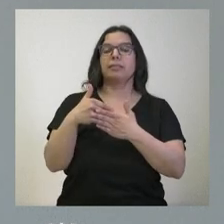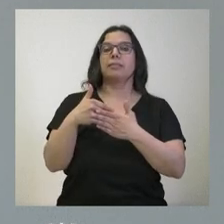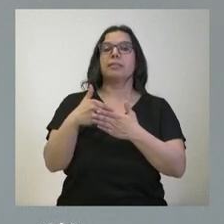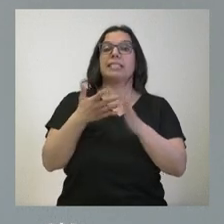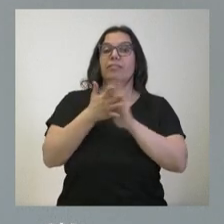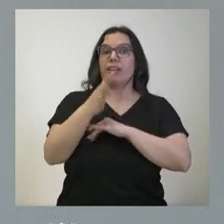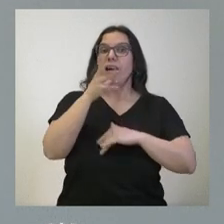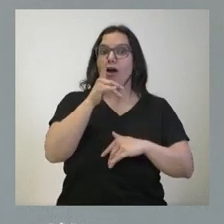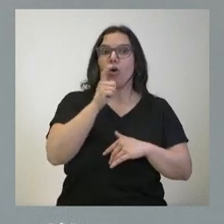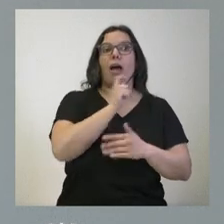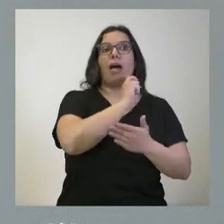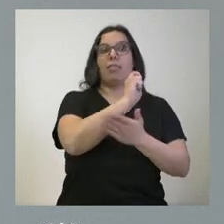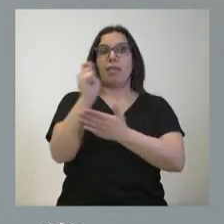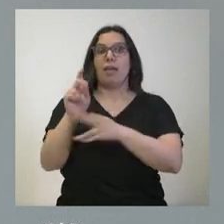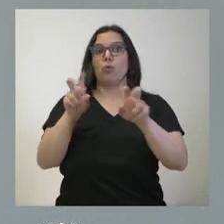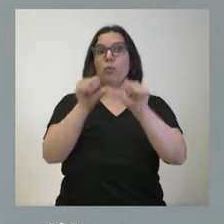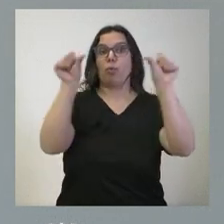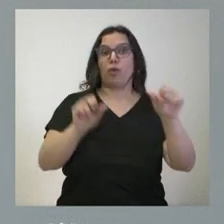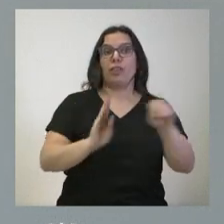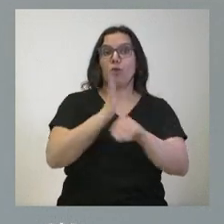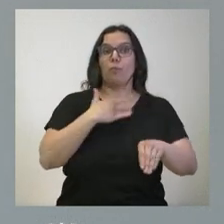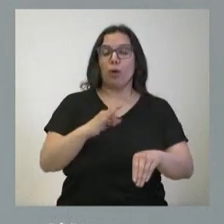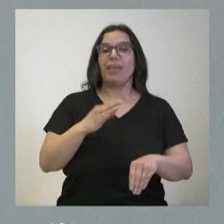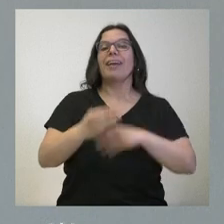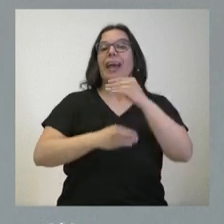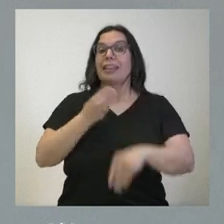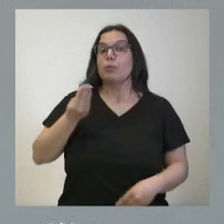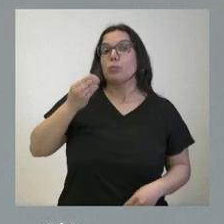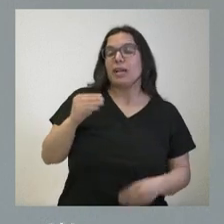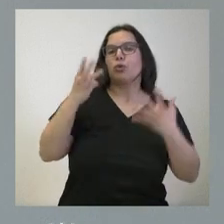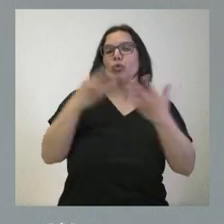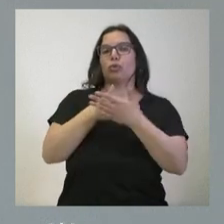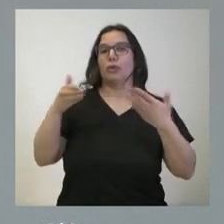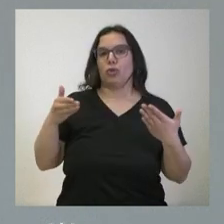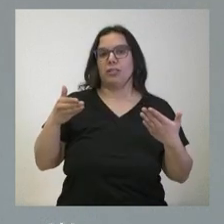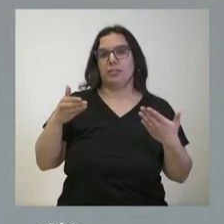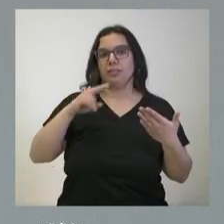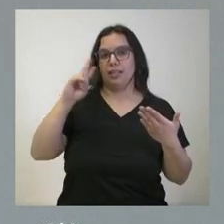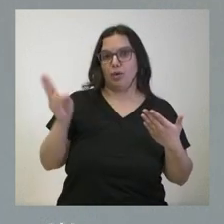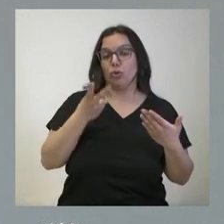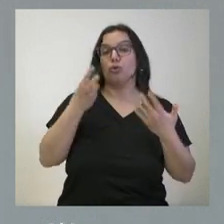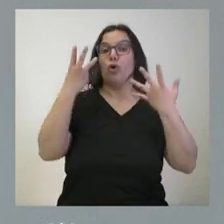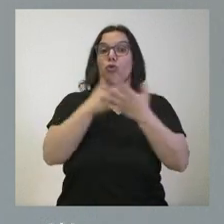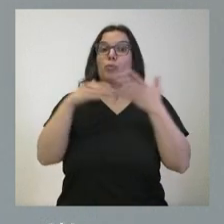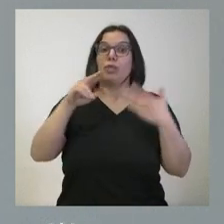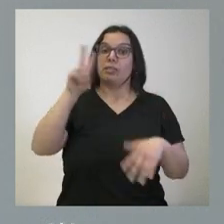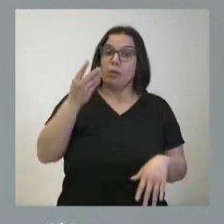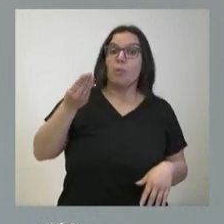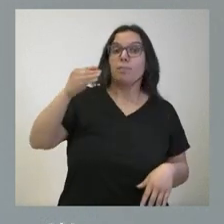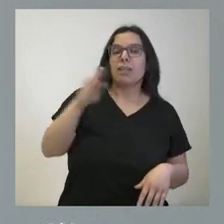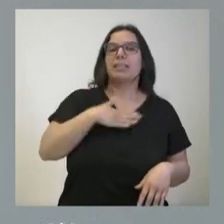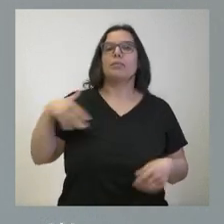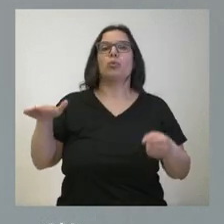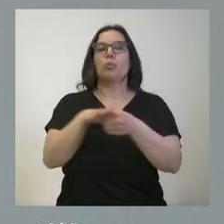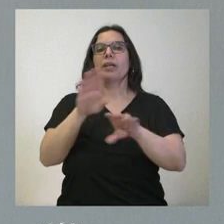concesiones de nuevos modelos de financiación, lo que hacemos es otorgar ocho millones de euros adicionales. Con esos ocho millones de euros esperamos llegar a un